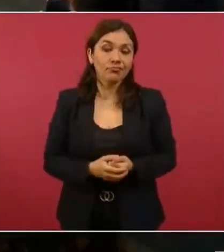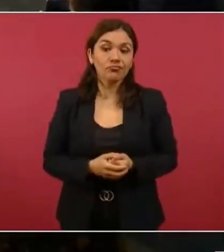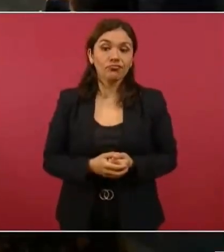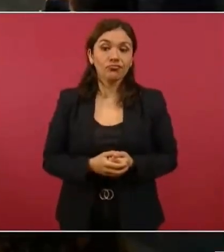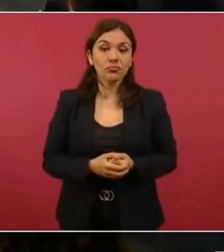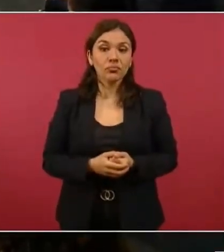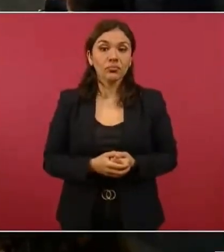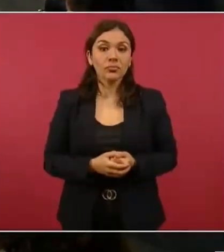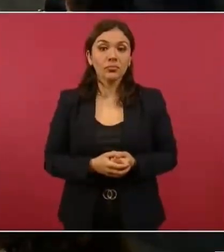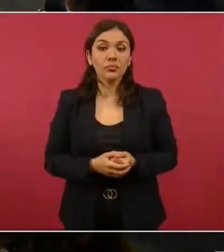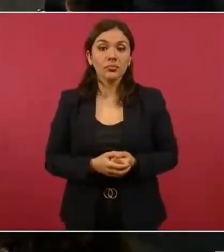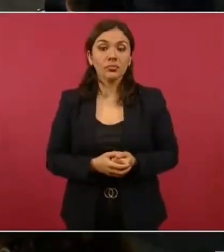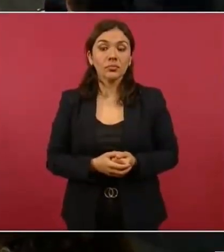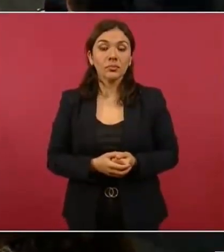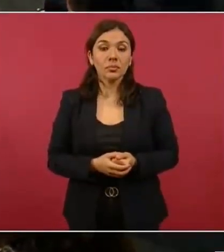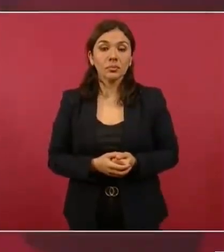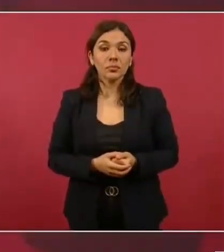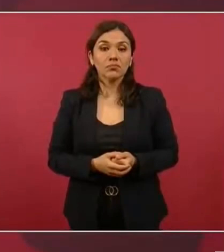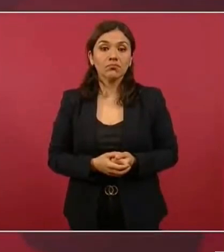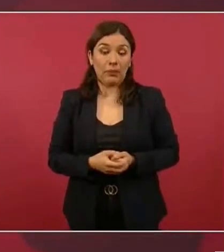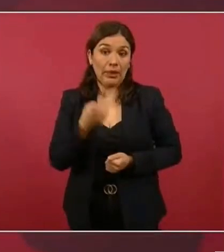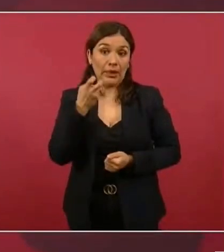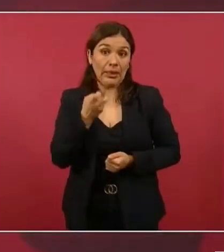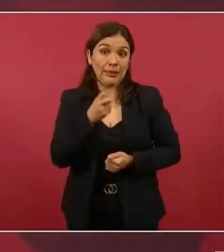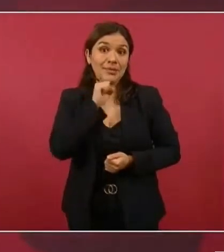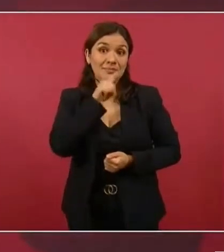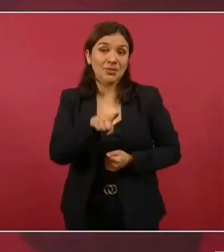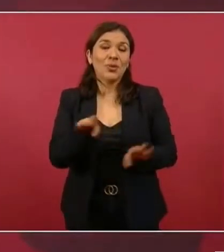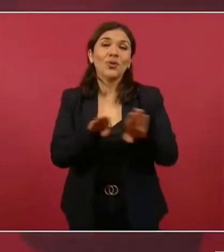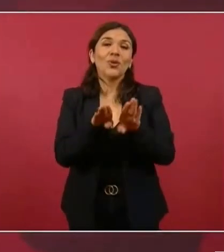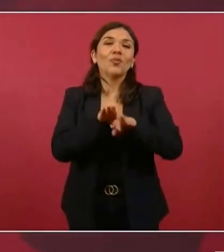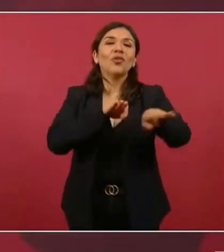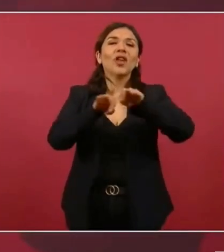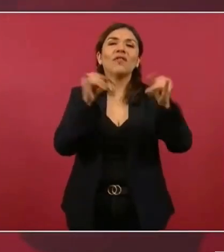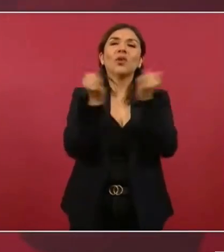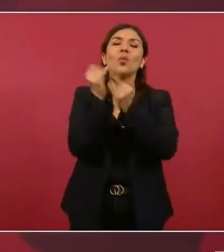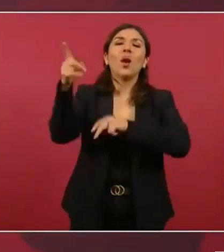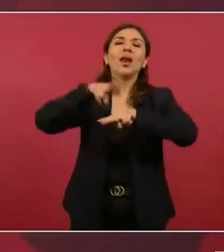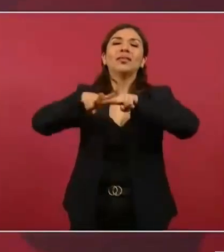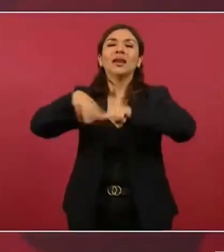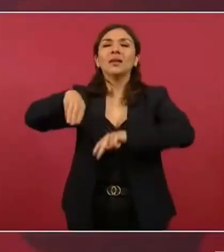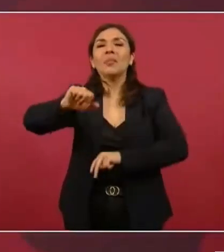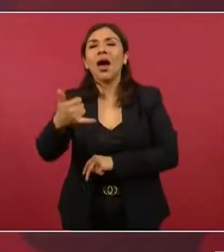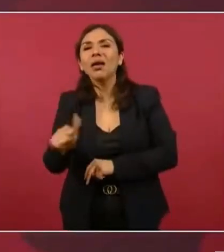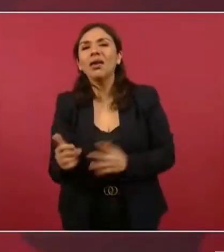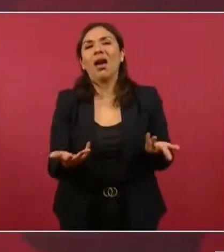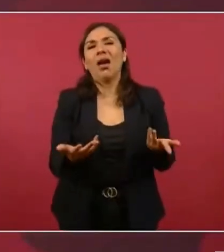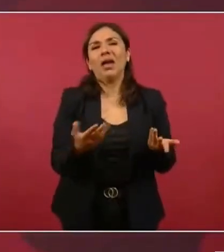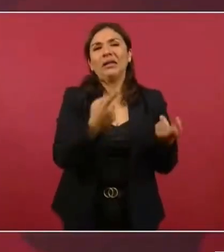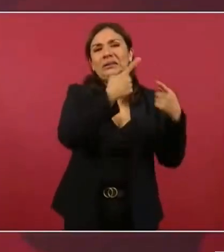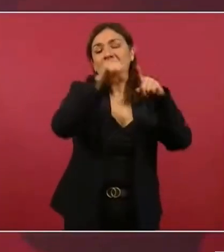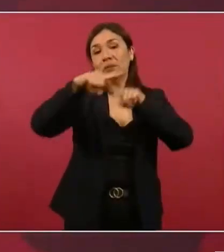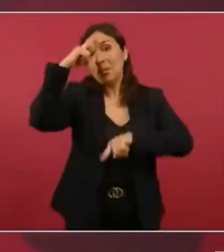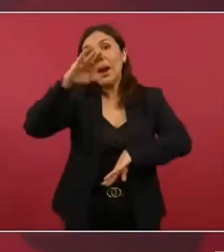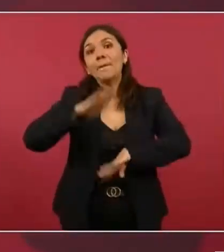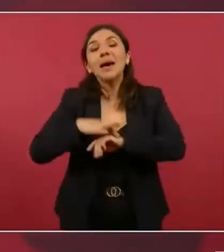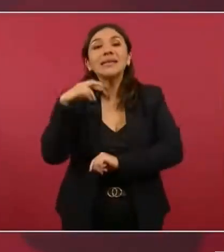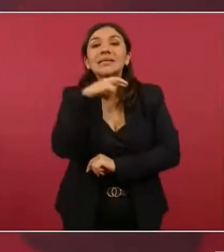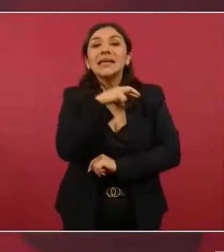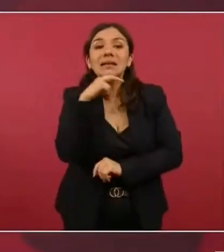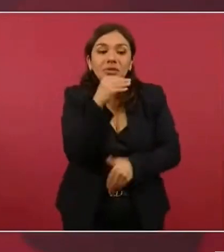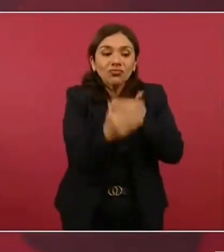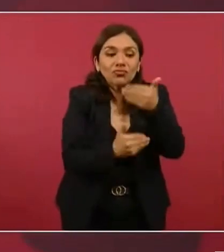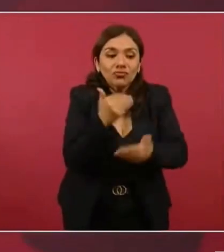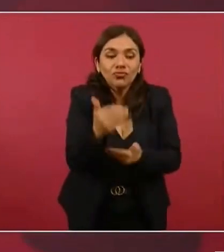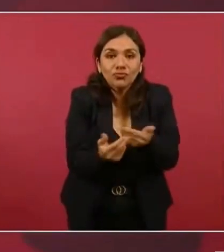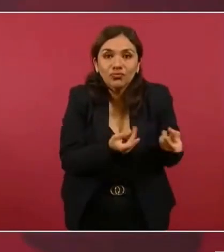Esto mismo lo estamos haciendo en el Tren Maya y en otras obras para ir ganando de